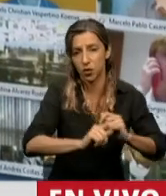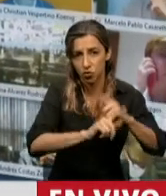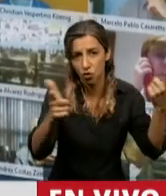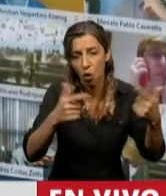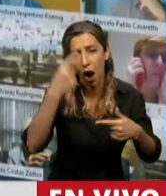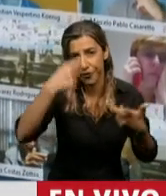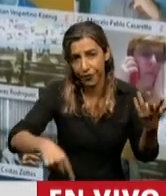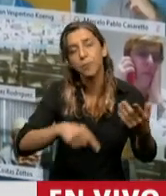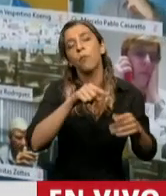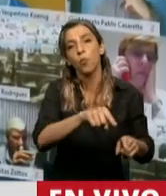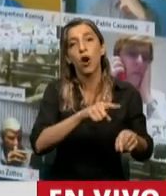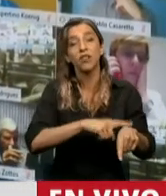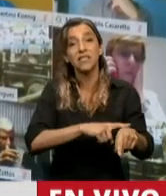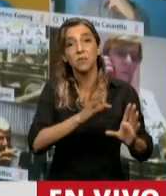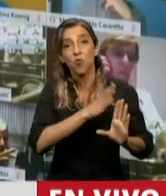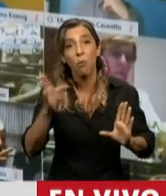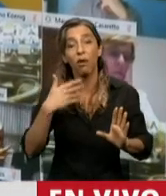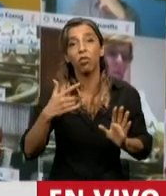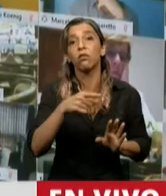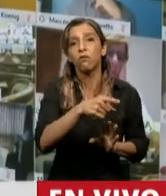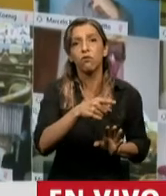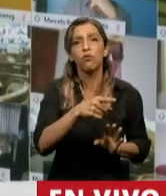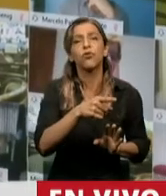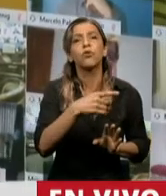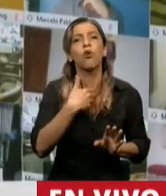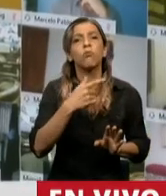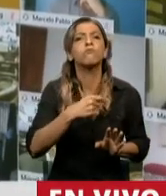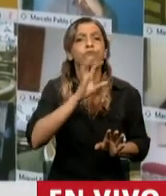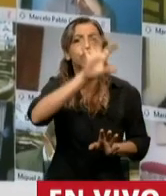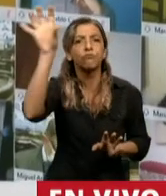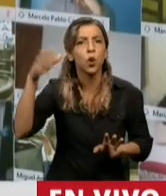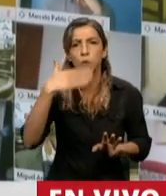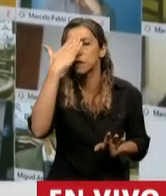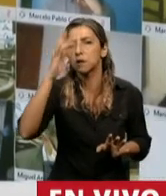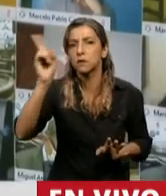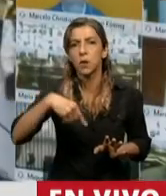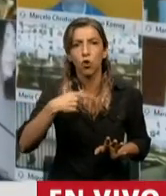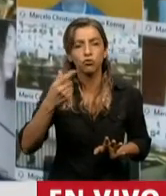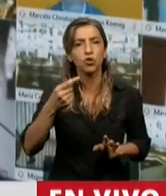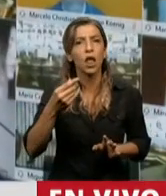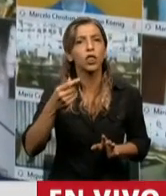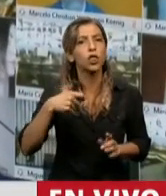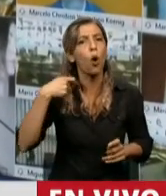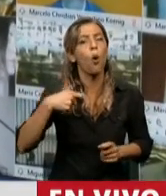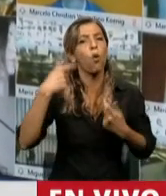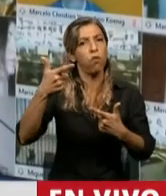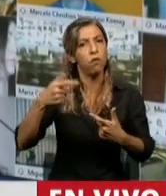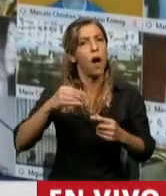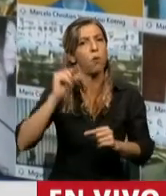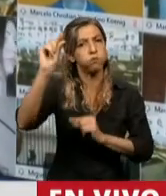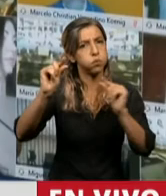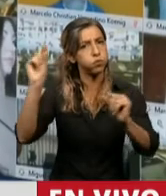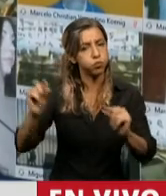hubo que hacerlo. Y, además, en esa misma ley se le devolvió el 15% a las provincias. Se hizo por ley el pacto de devolución del